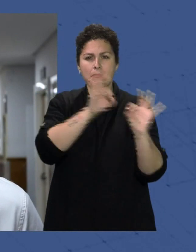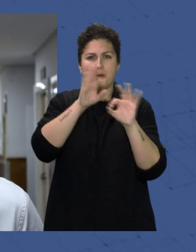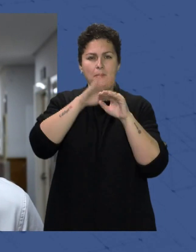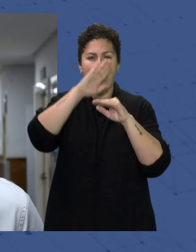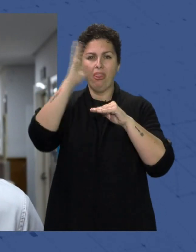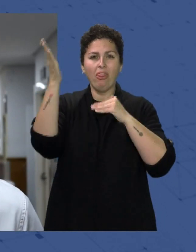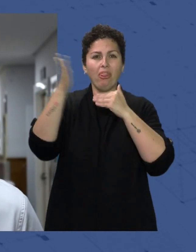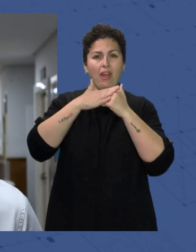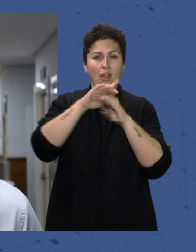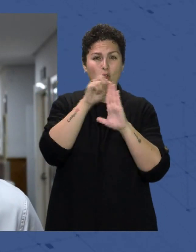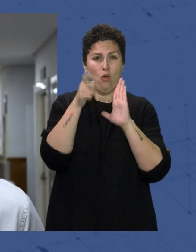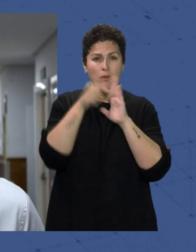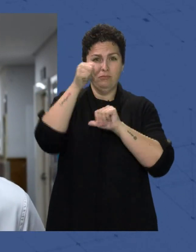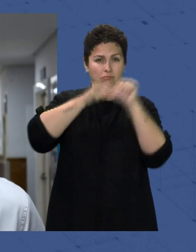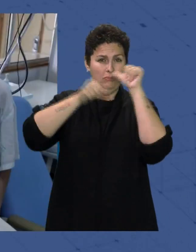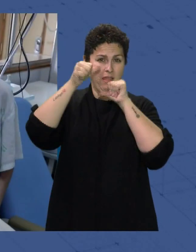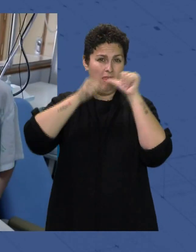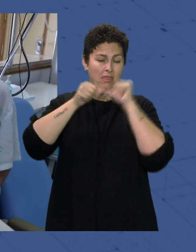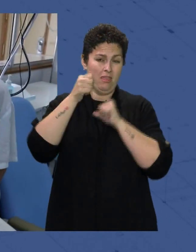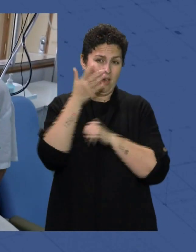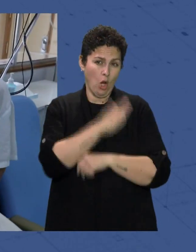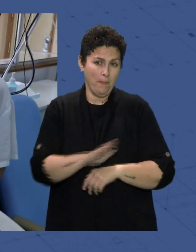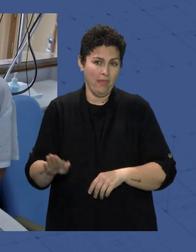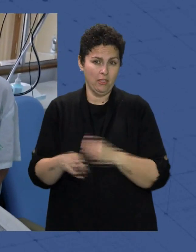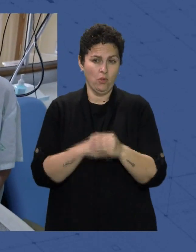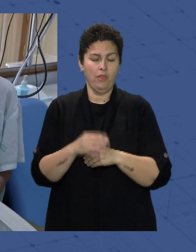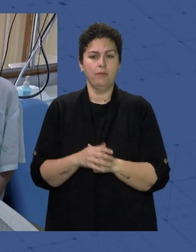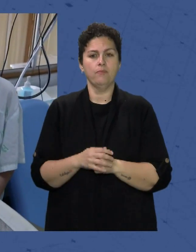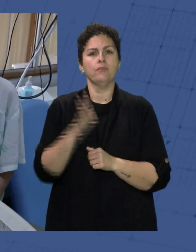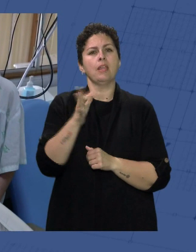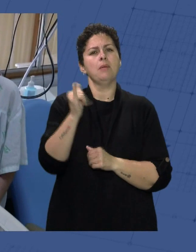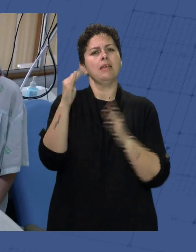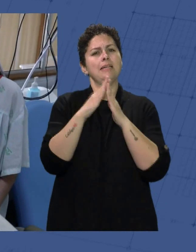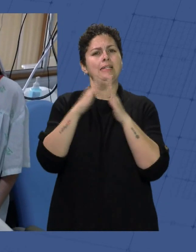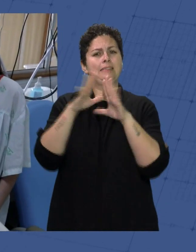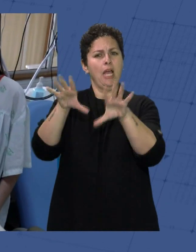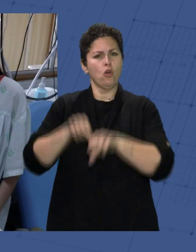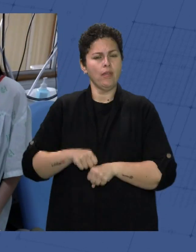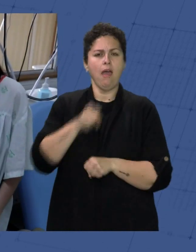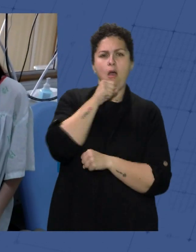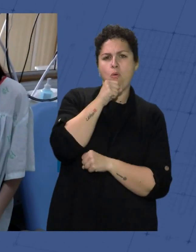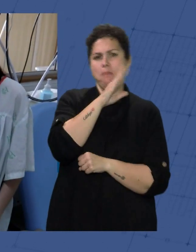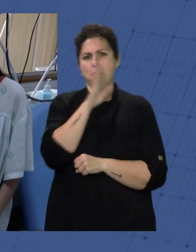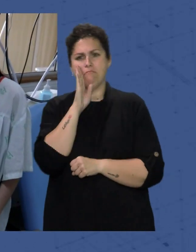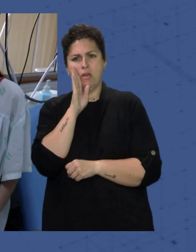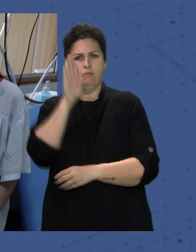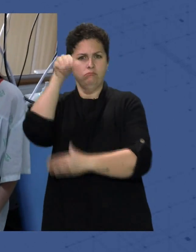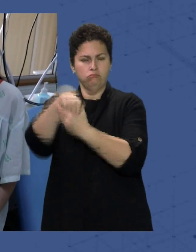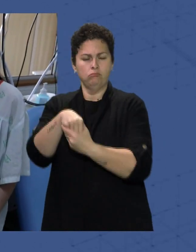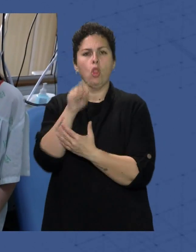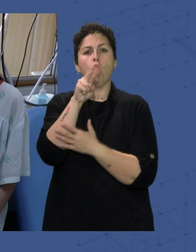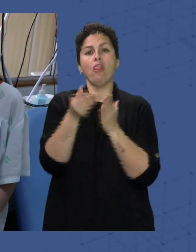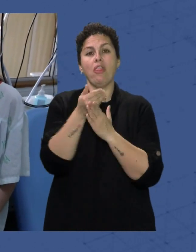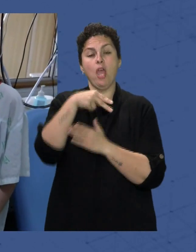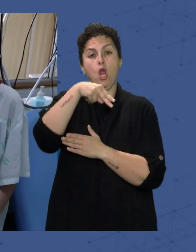quirúrgico Por parte del cirujano pediátrico Además se buscó una casa de acogida a la abuela y a la madre Durante 12 días Noé